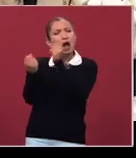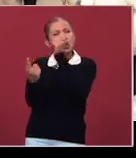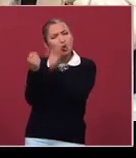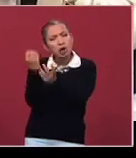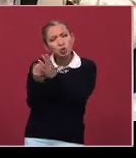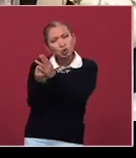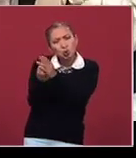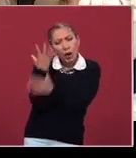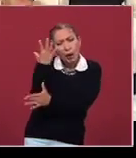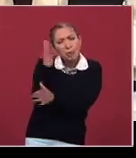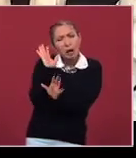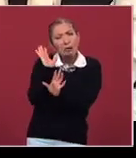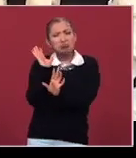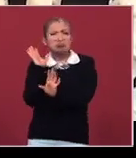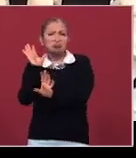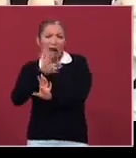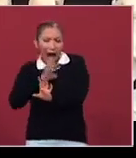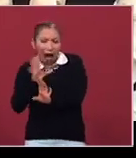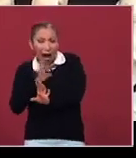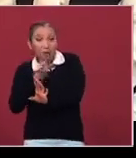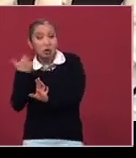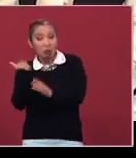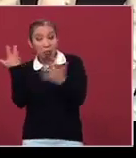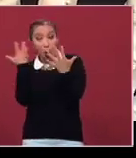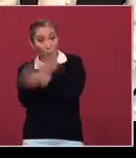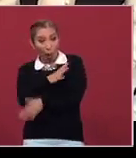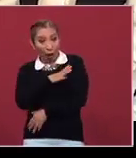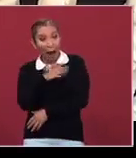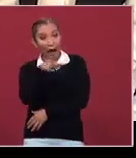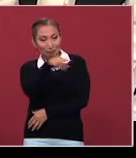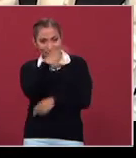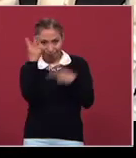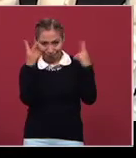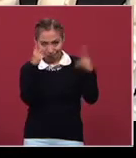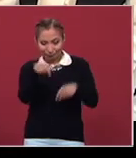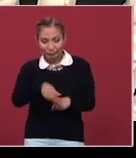encontramos algunas otras cosillas que los van a sorprender.